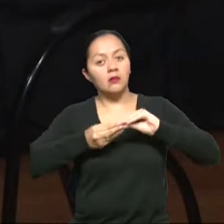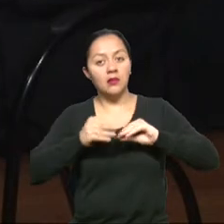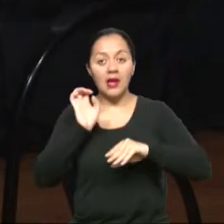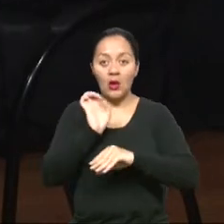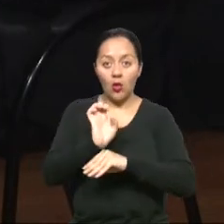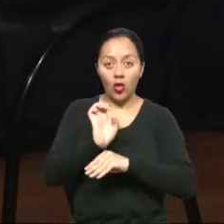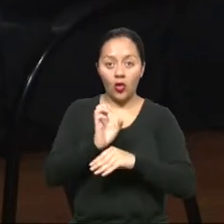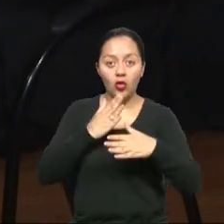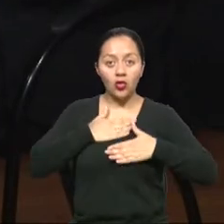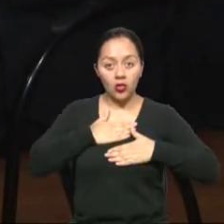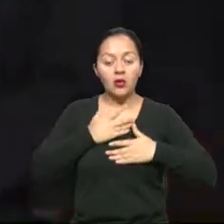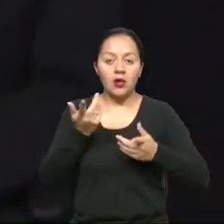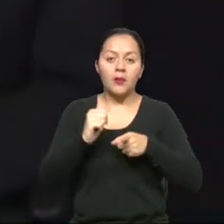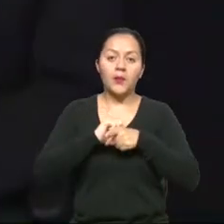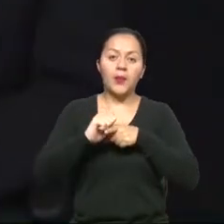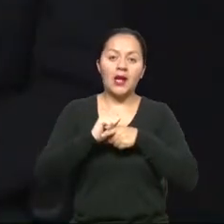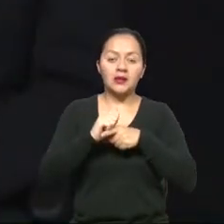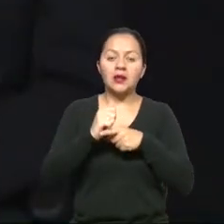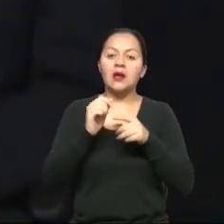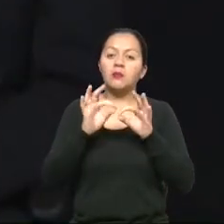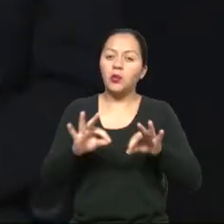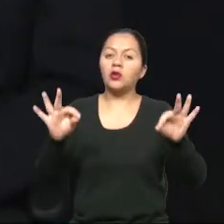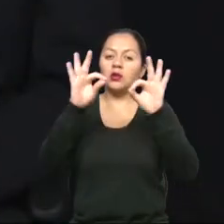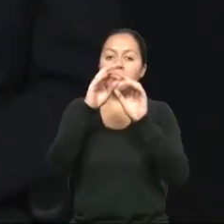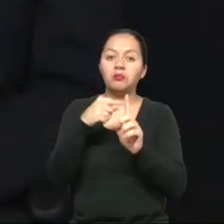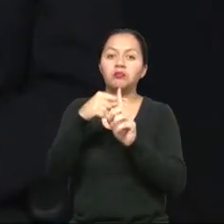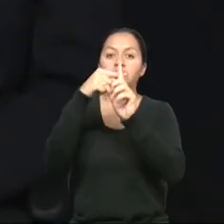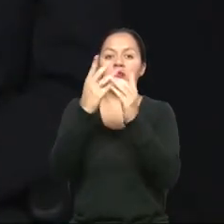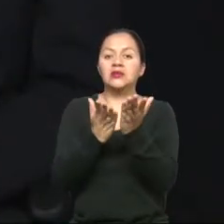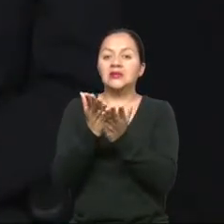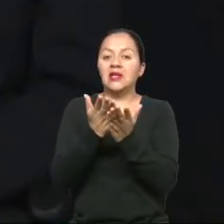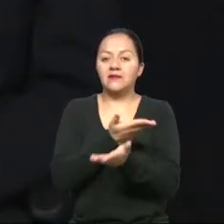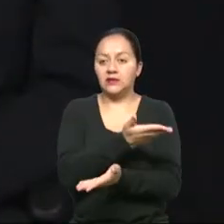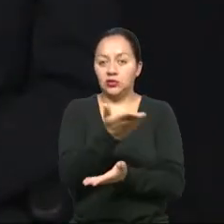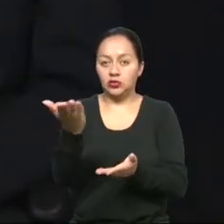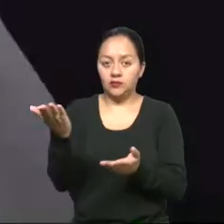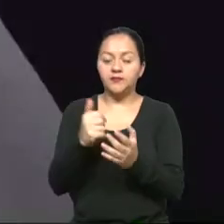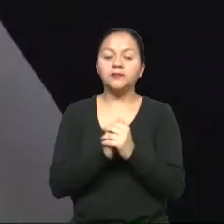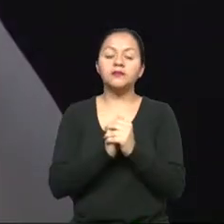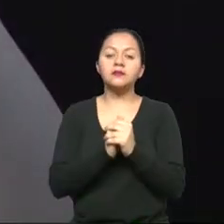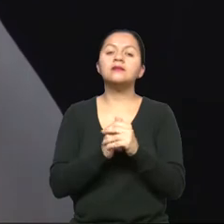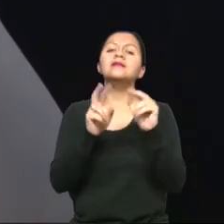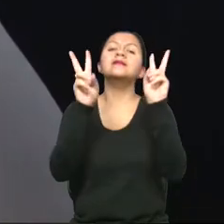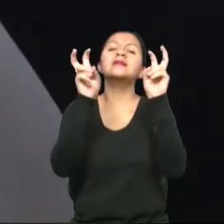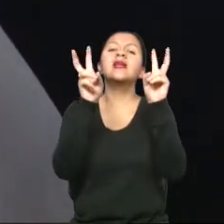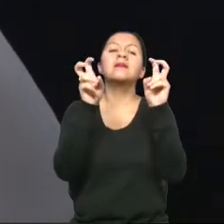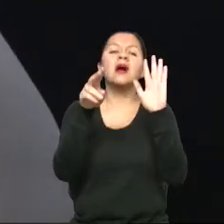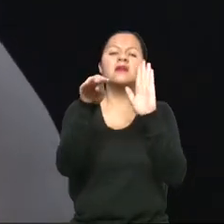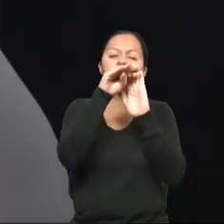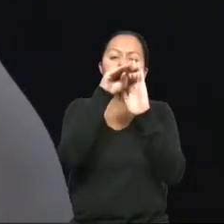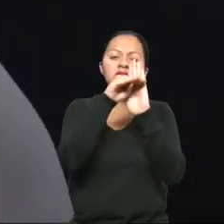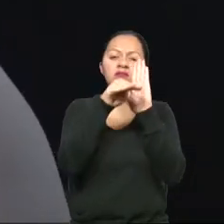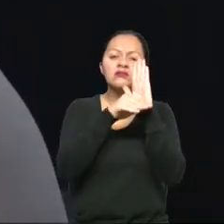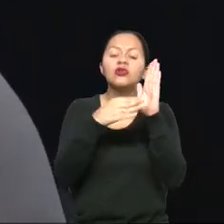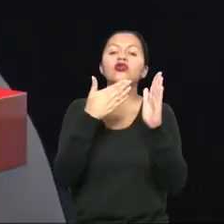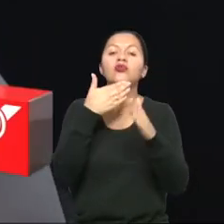mejores prácticas al servicio de la comunidad. En el ámbito de la normalización, ¿cuál es el procedimiento para emitir una norma técnica